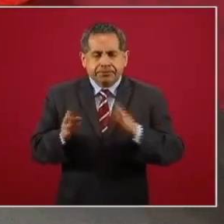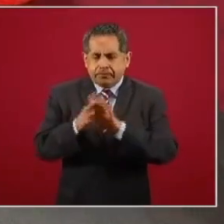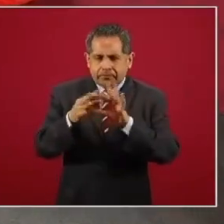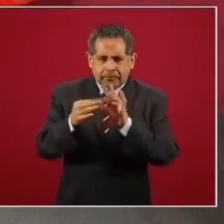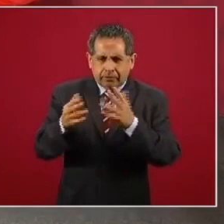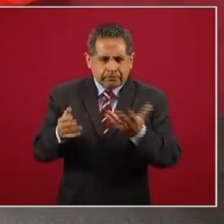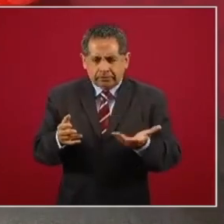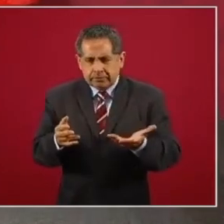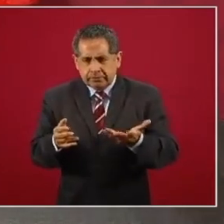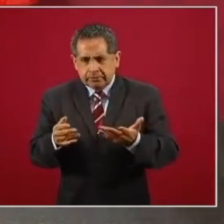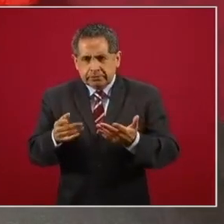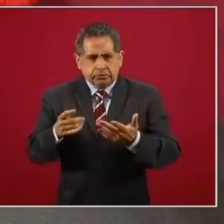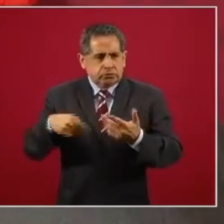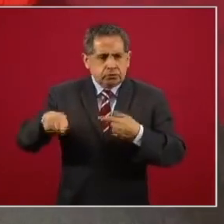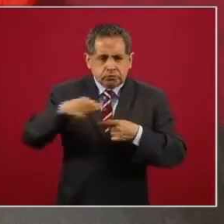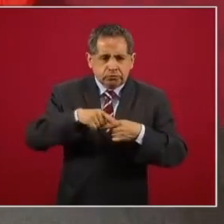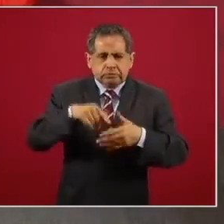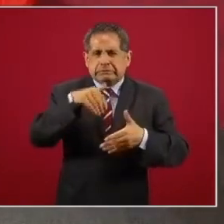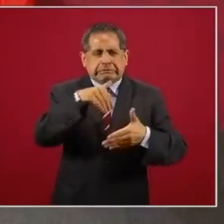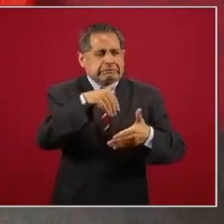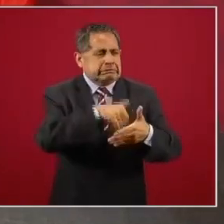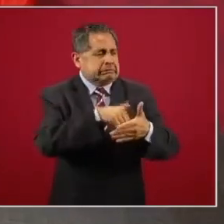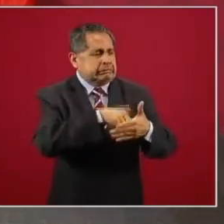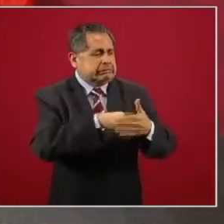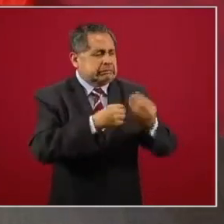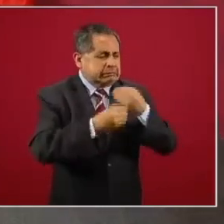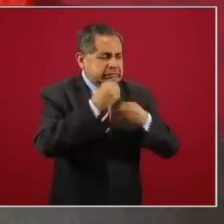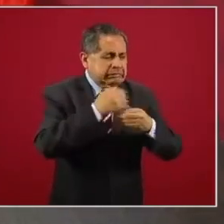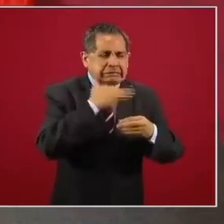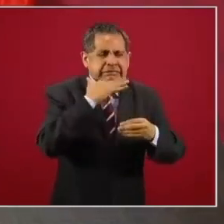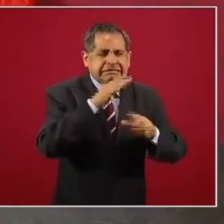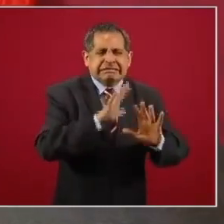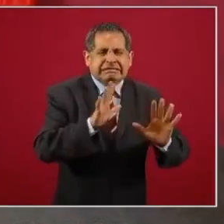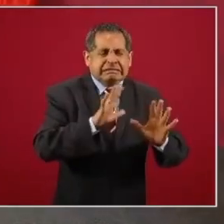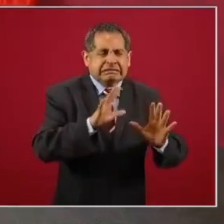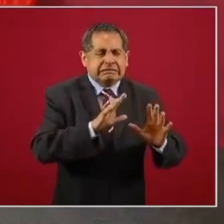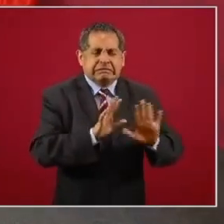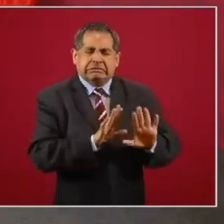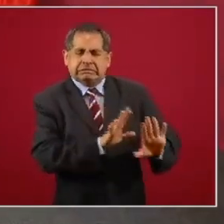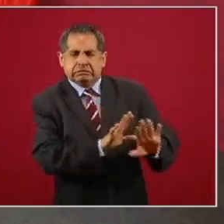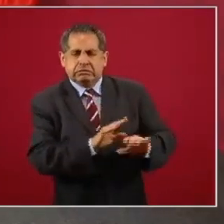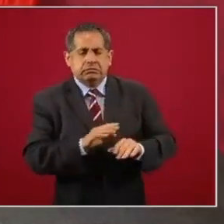consumimos productos chatarras, si hacemos ejercicio,